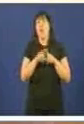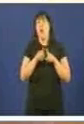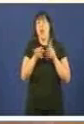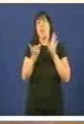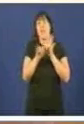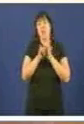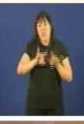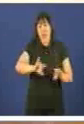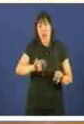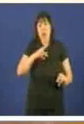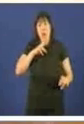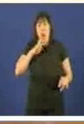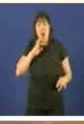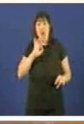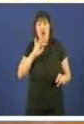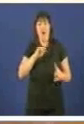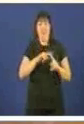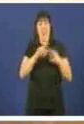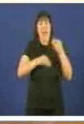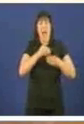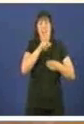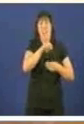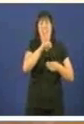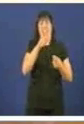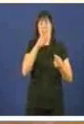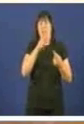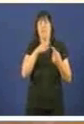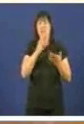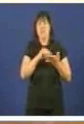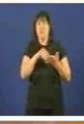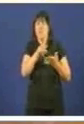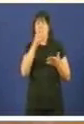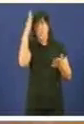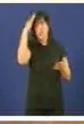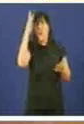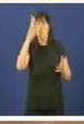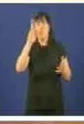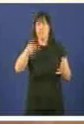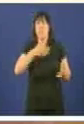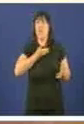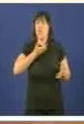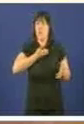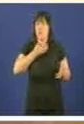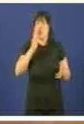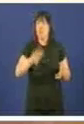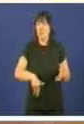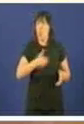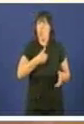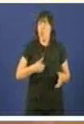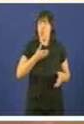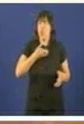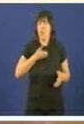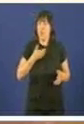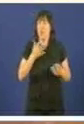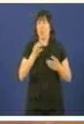terreos ou o valor dos edificios, que lembro, son, en moitos casos, de titularidade dos propios consellos. Exixe-se, ademais, o